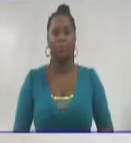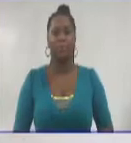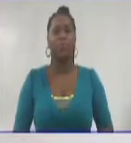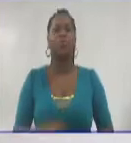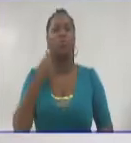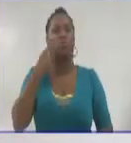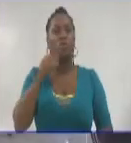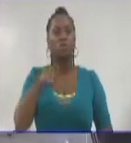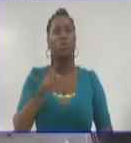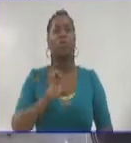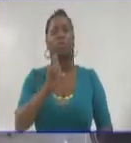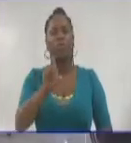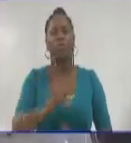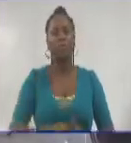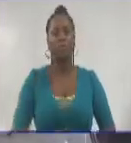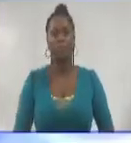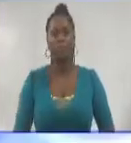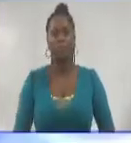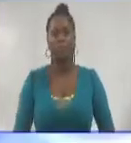Suselkin de las Morales a tiempo.